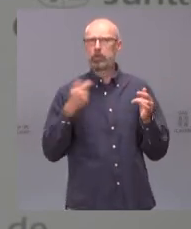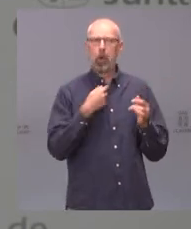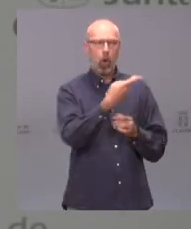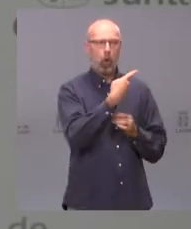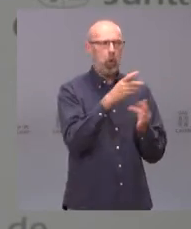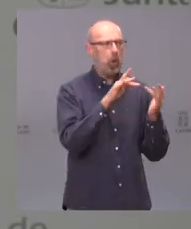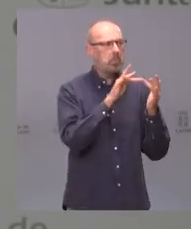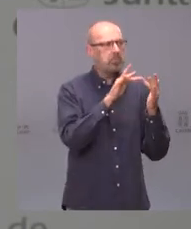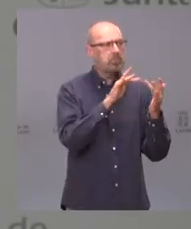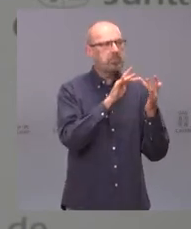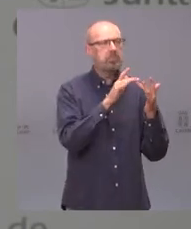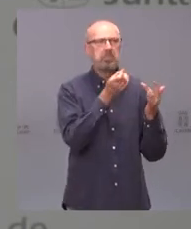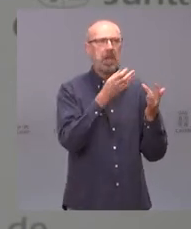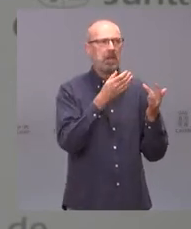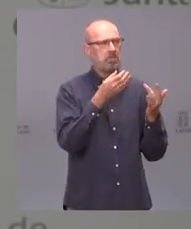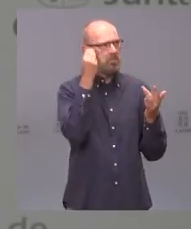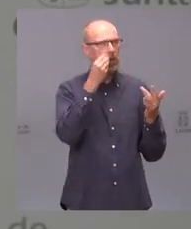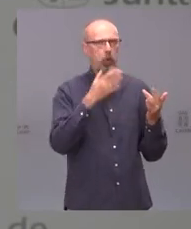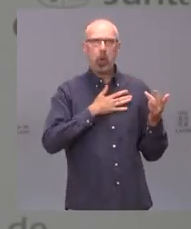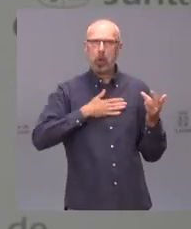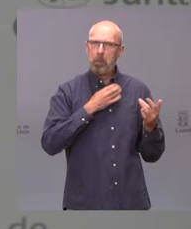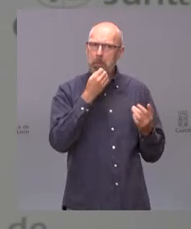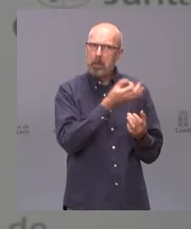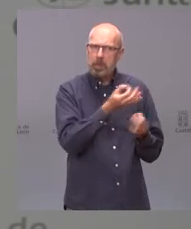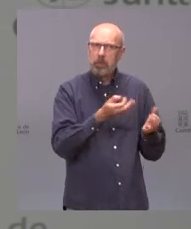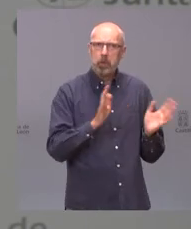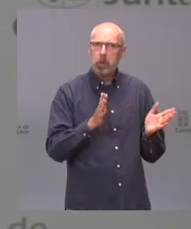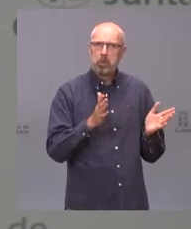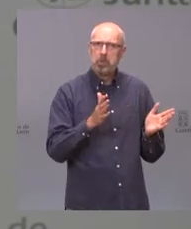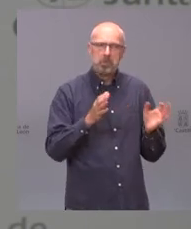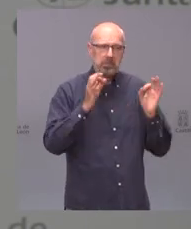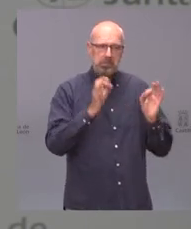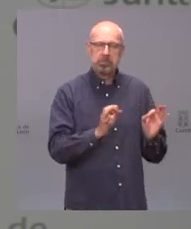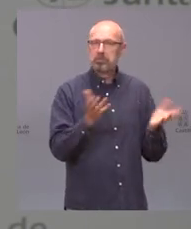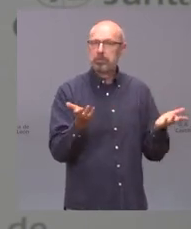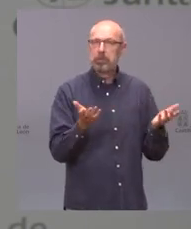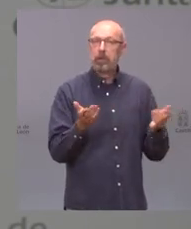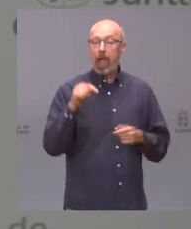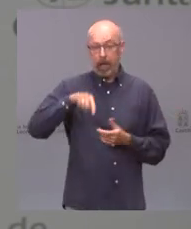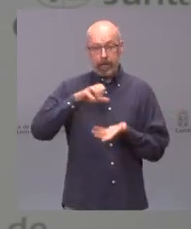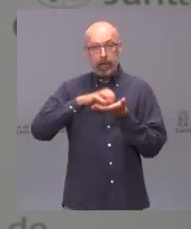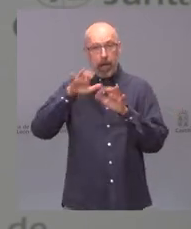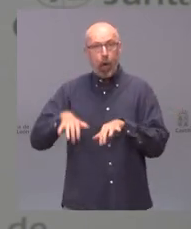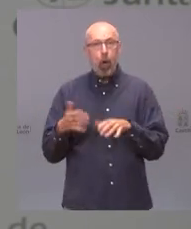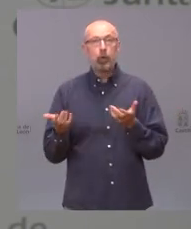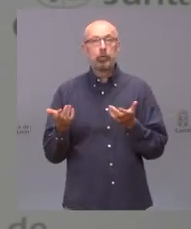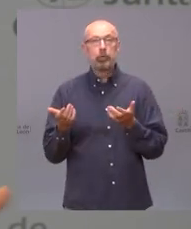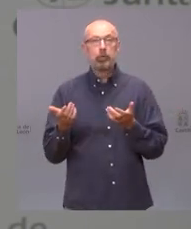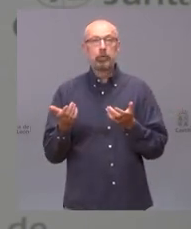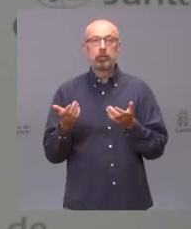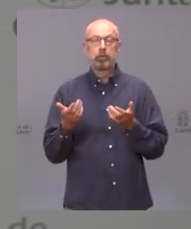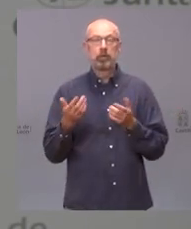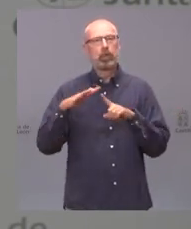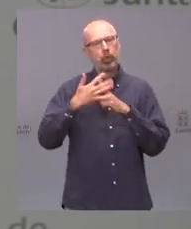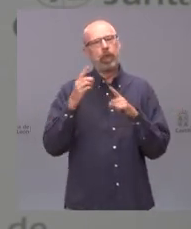calificaría de muy cordial y por tanto hemos estado muy cómodos aquí desde luego en Castilla y León pues no se ve lo que se ha visto en